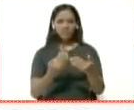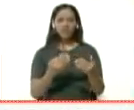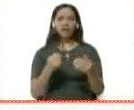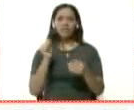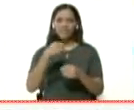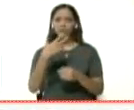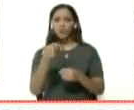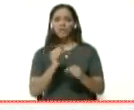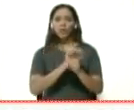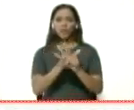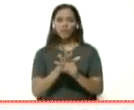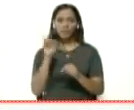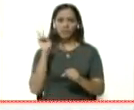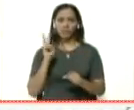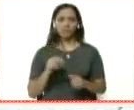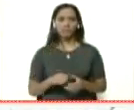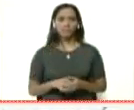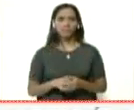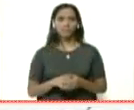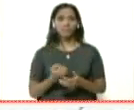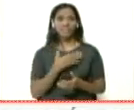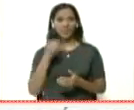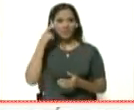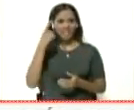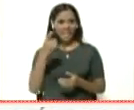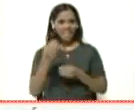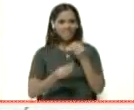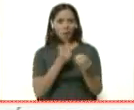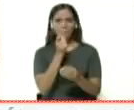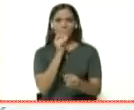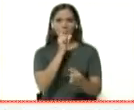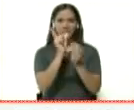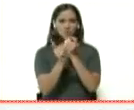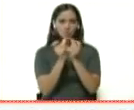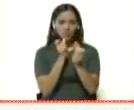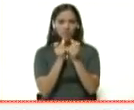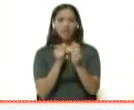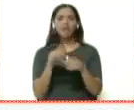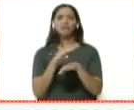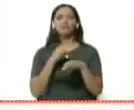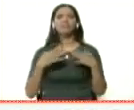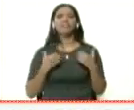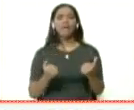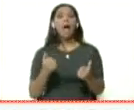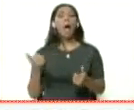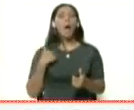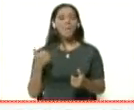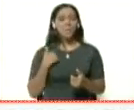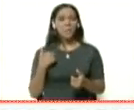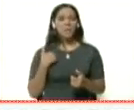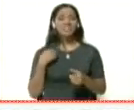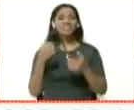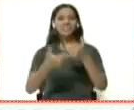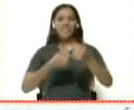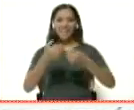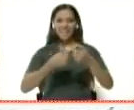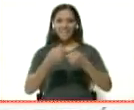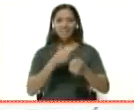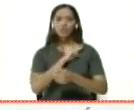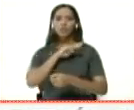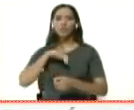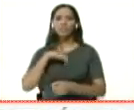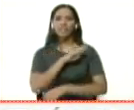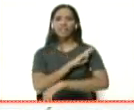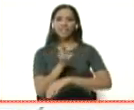no el coronavirus en el país. ¿Quiere usted hacerle preguntas al ministro de la Salud? Pues bien, aproveche y escriba a través de nuestras redes